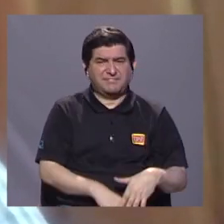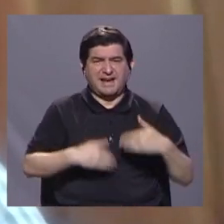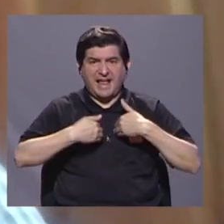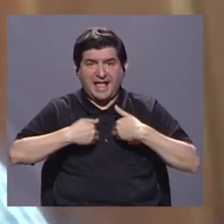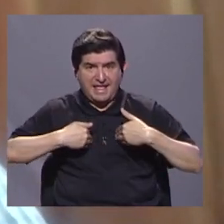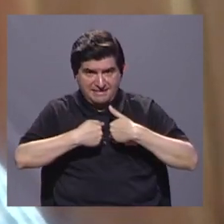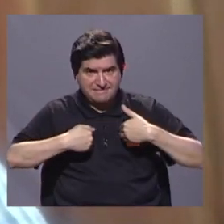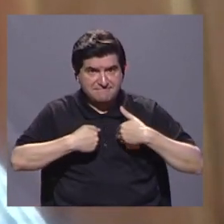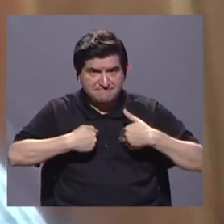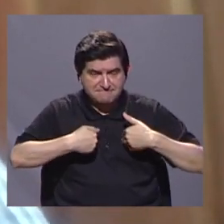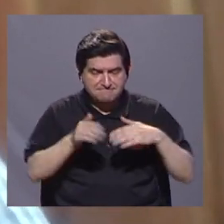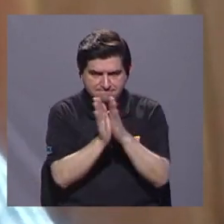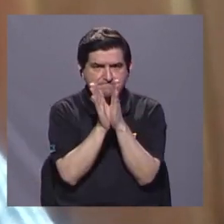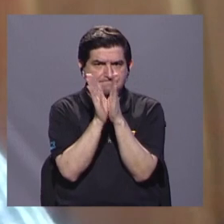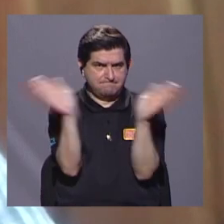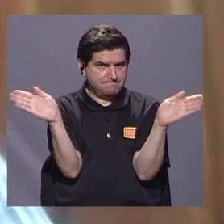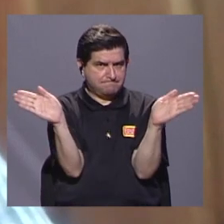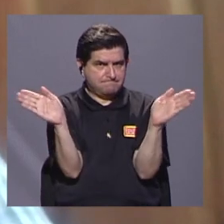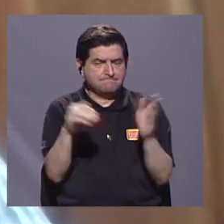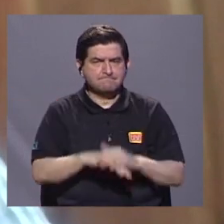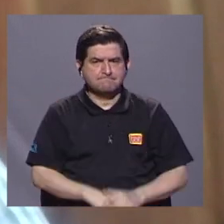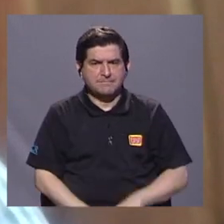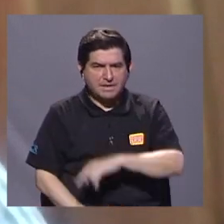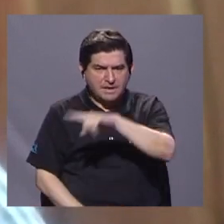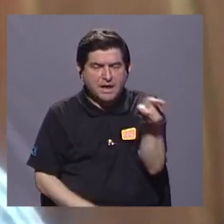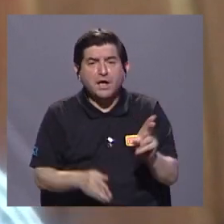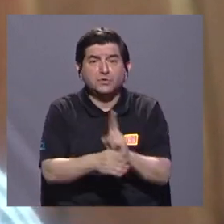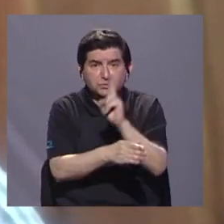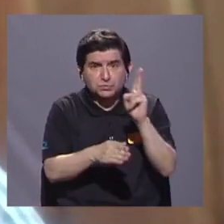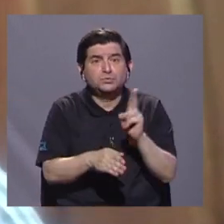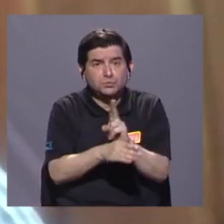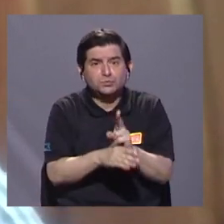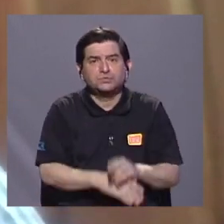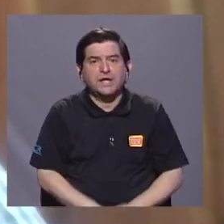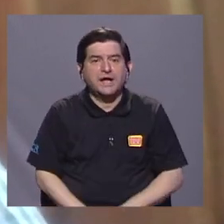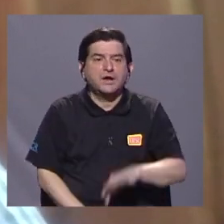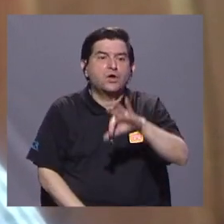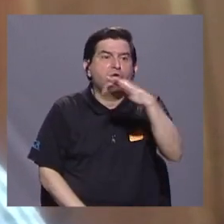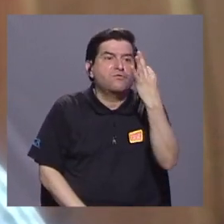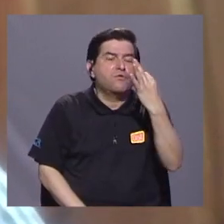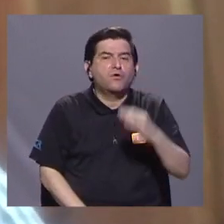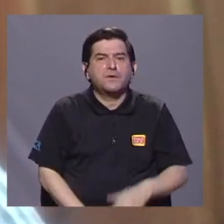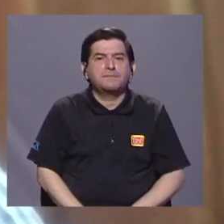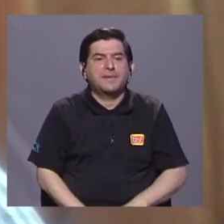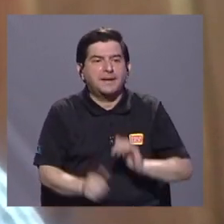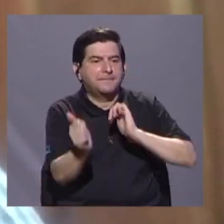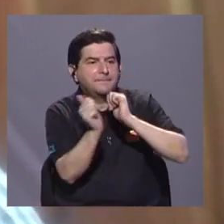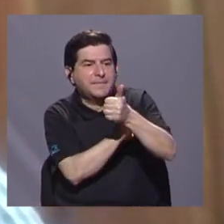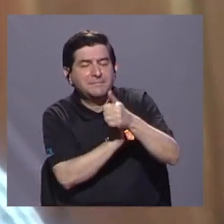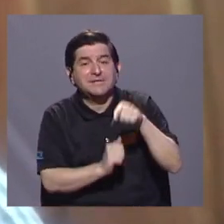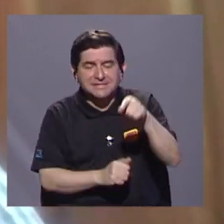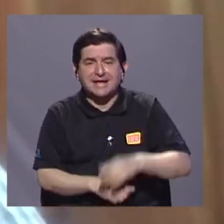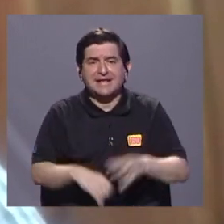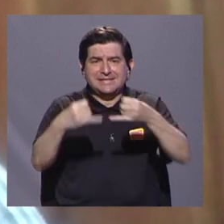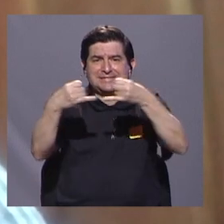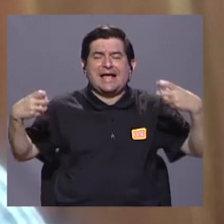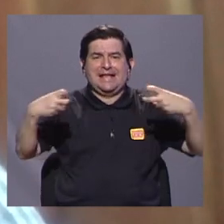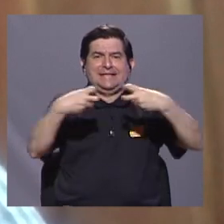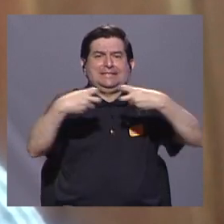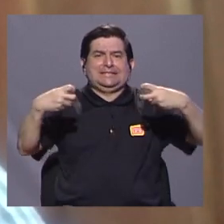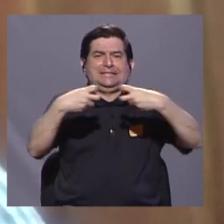animales, en términos generales, utilizan como una vía de transporte, pues los cables eléctricos